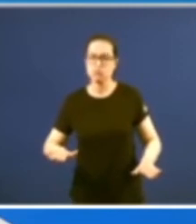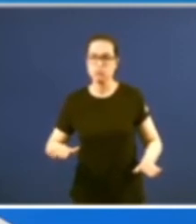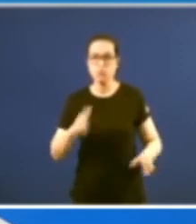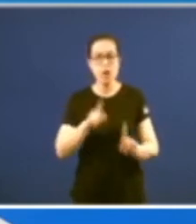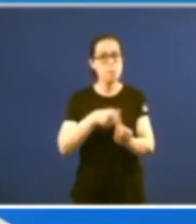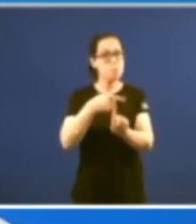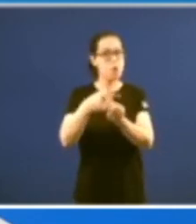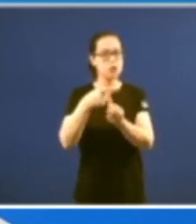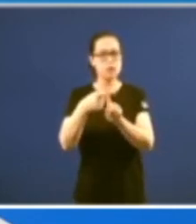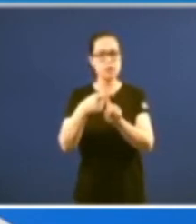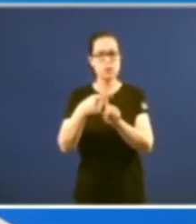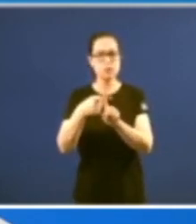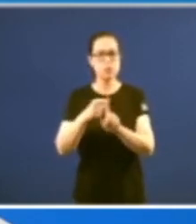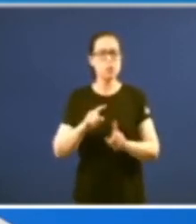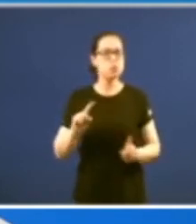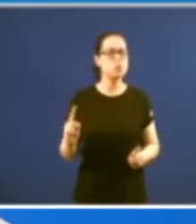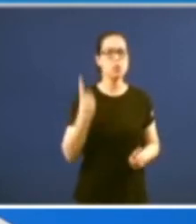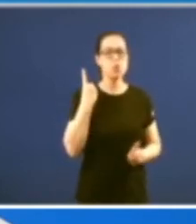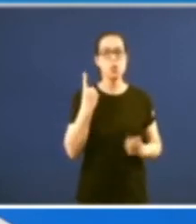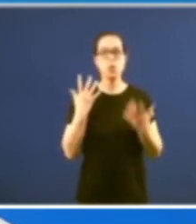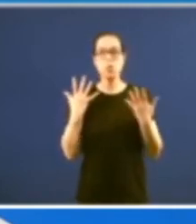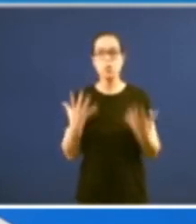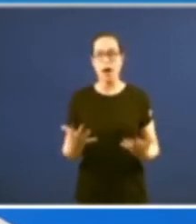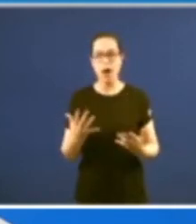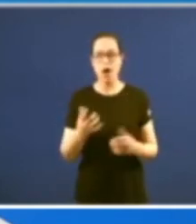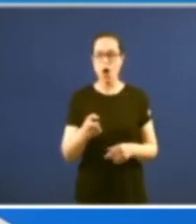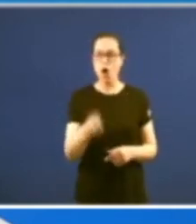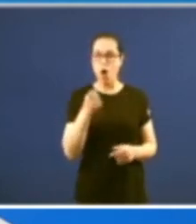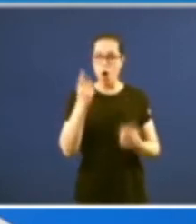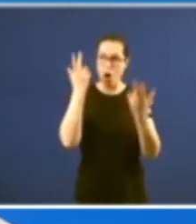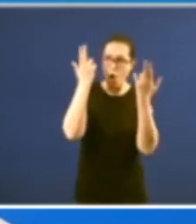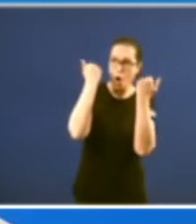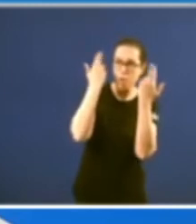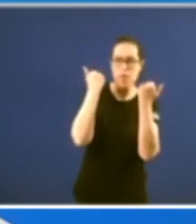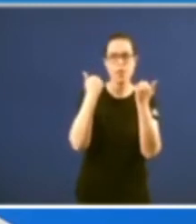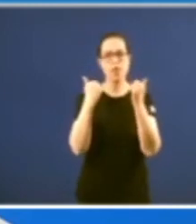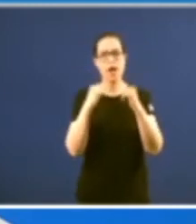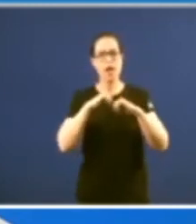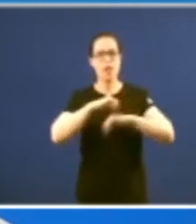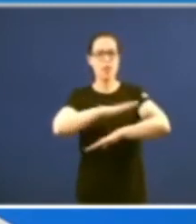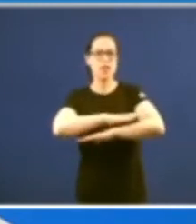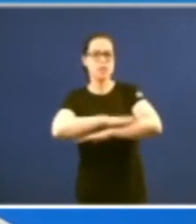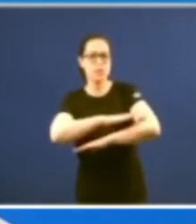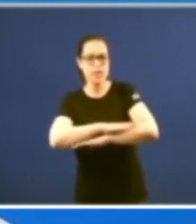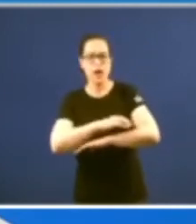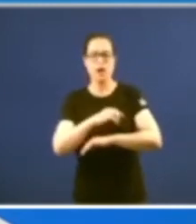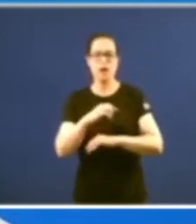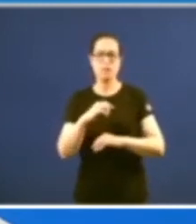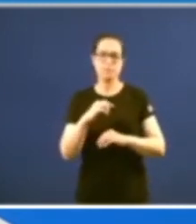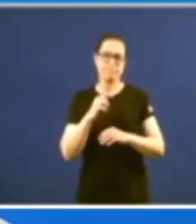resquebrajamiento da obediencia e disciplina partidaria por moitos parlamentarios afiliados